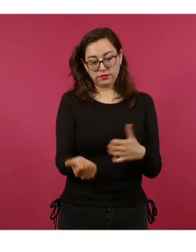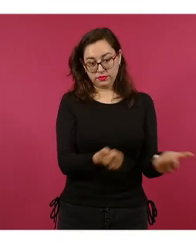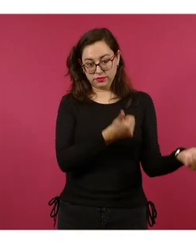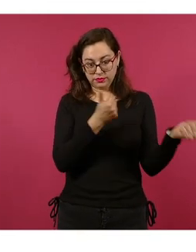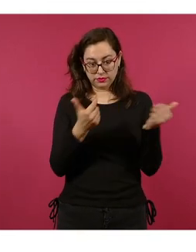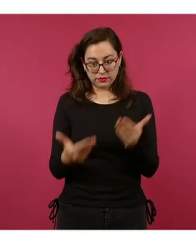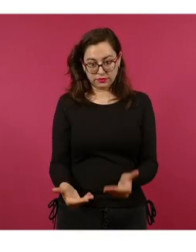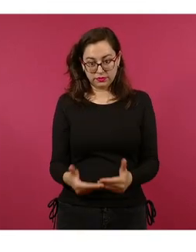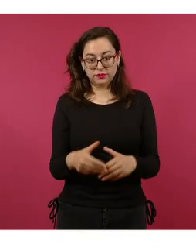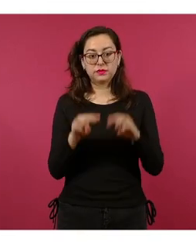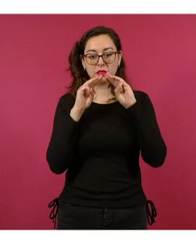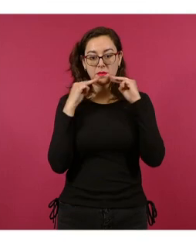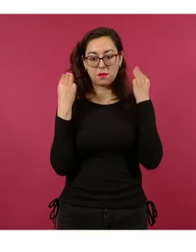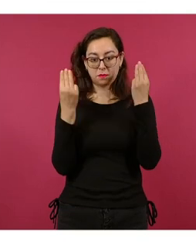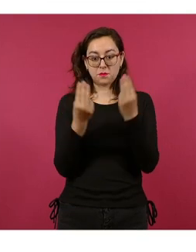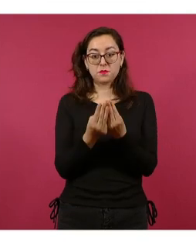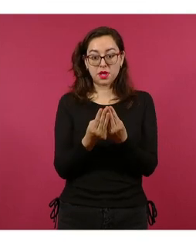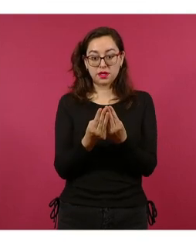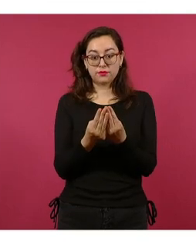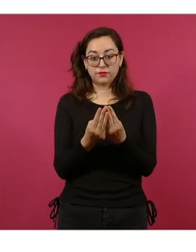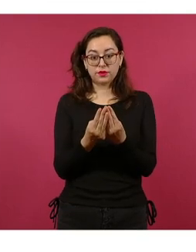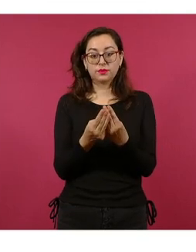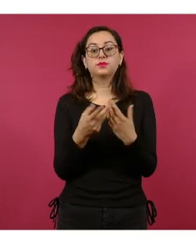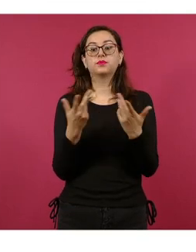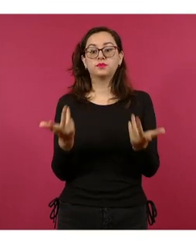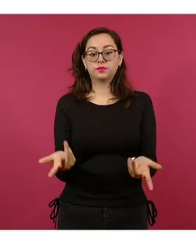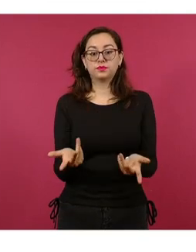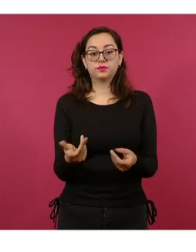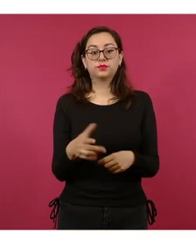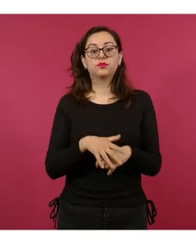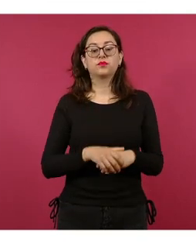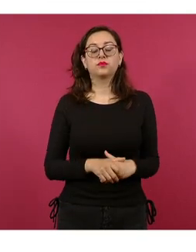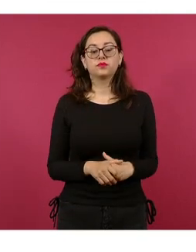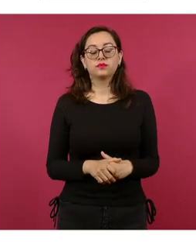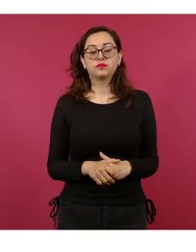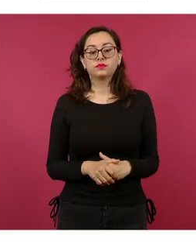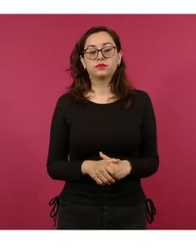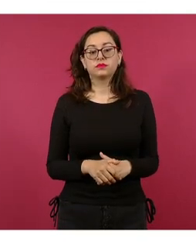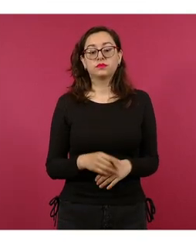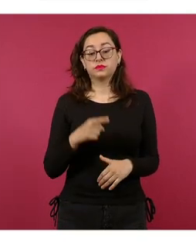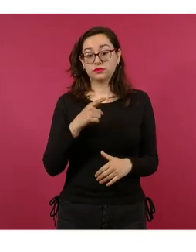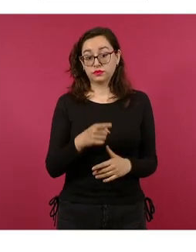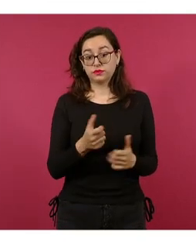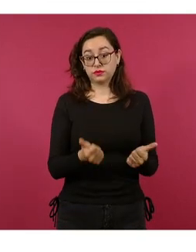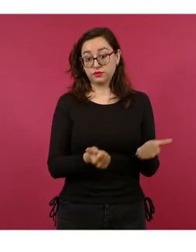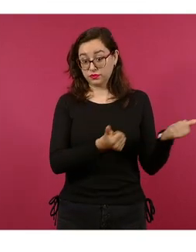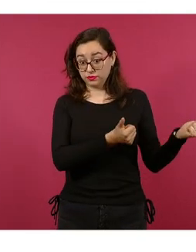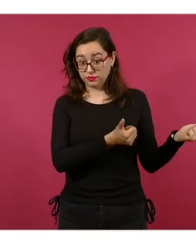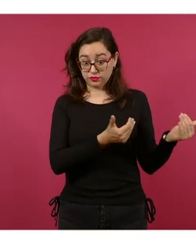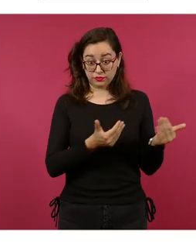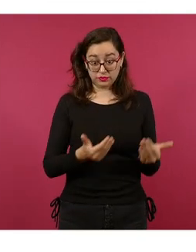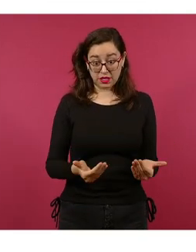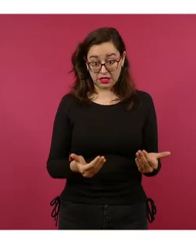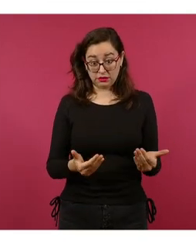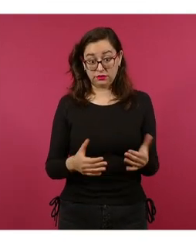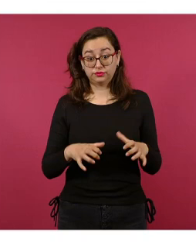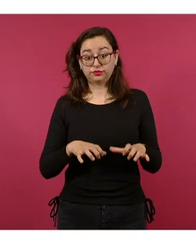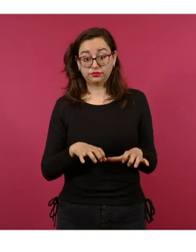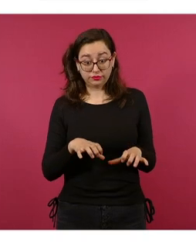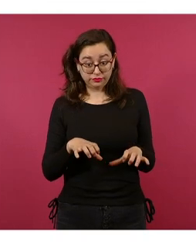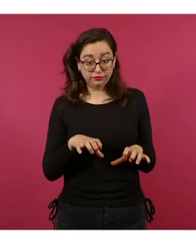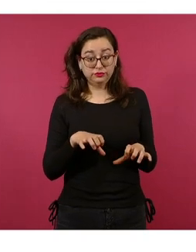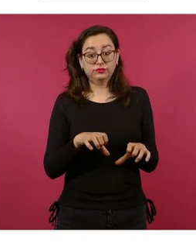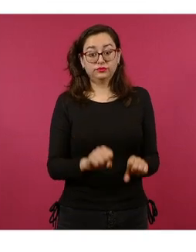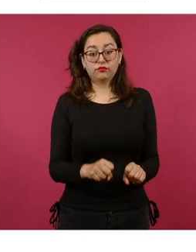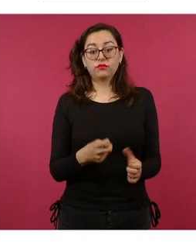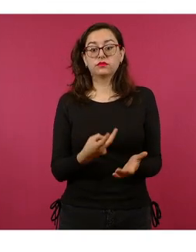delictuosa. Él una vez que entró a territorio mexicano, la Fiscalía General de la República le cumplimentó otra orden